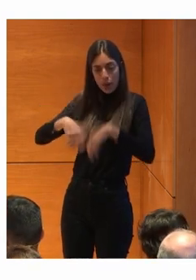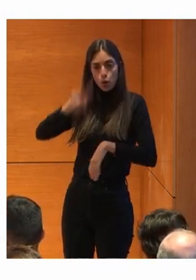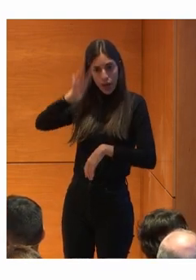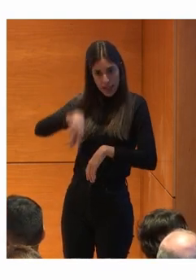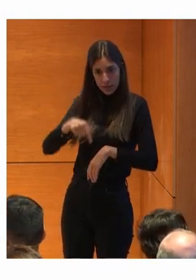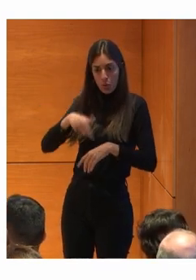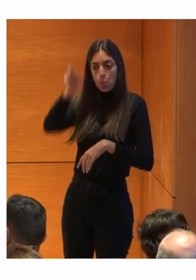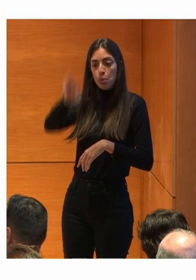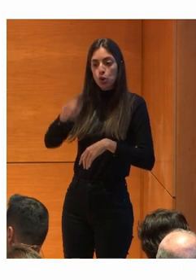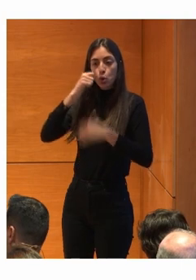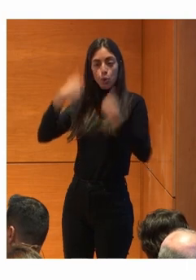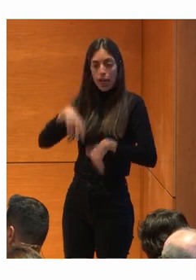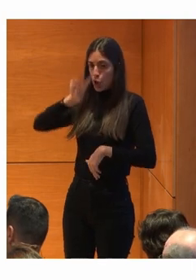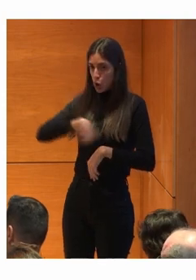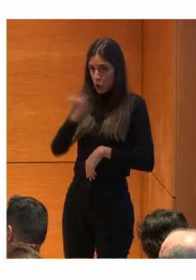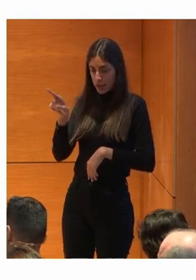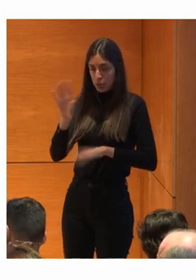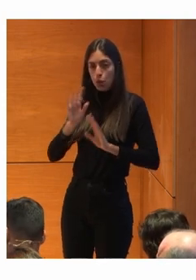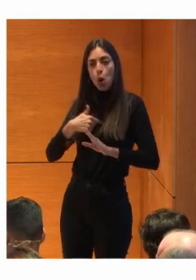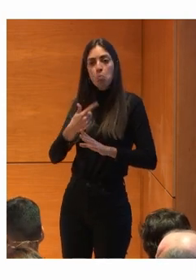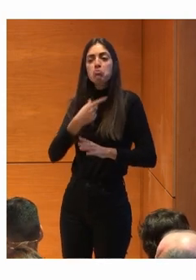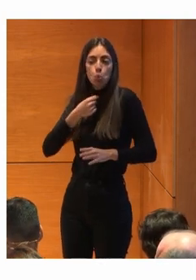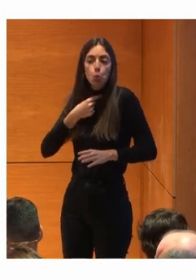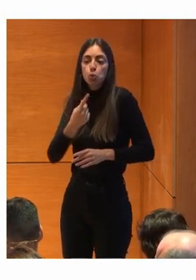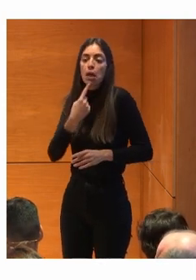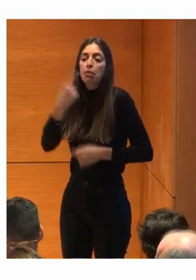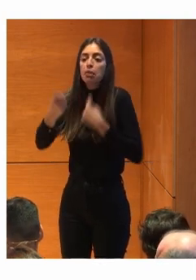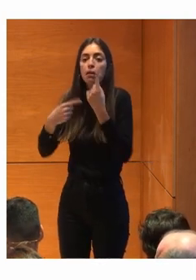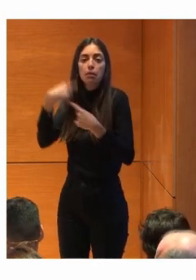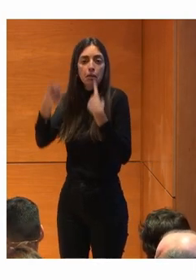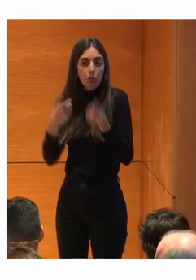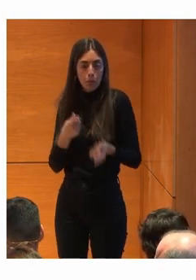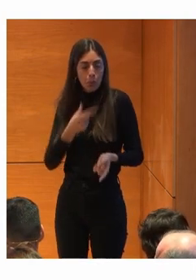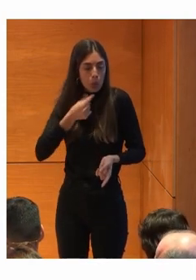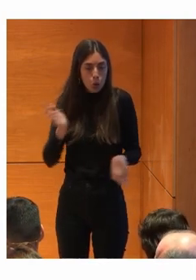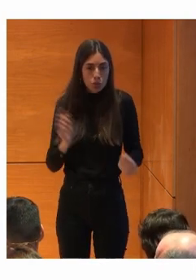Es un ente Una cosa que está ahí Oye, me gusta decirle cosas Bueno, pues está bien